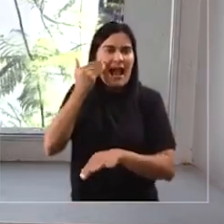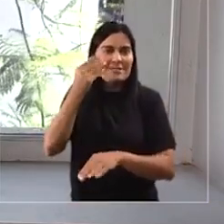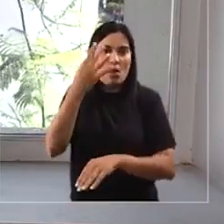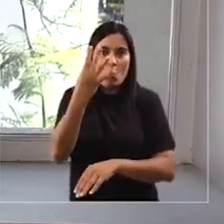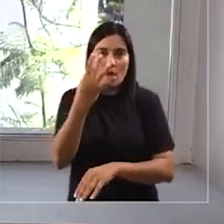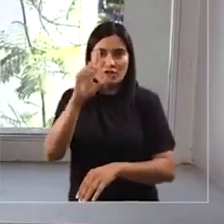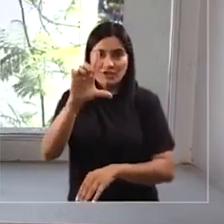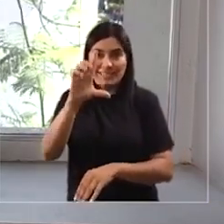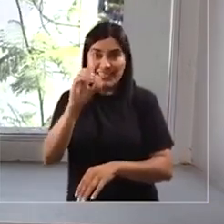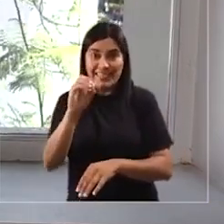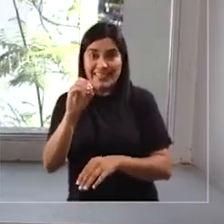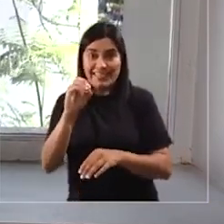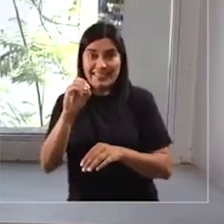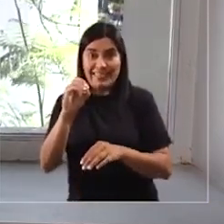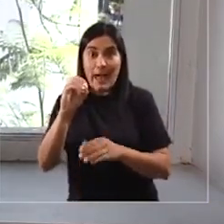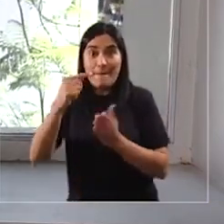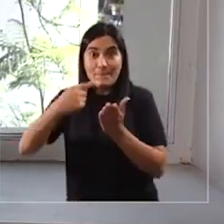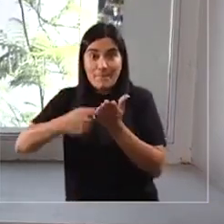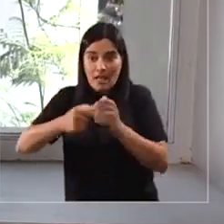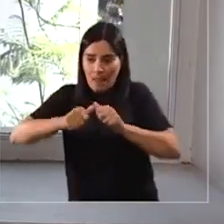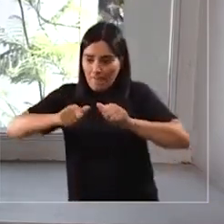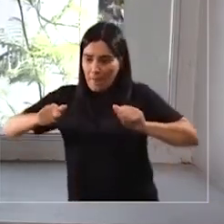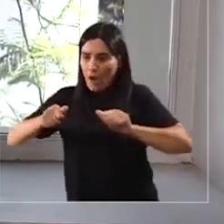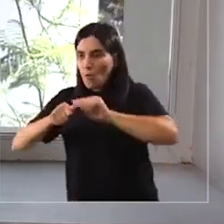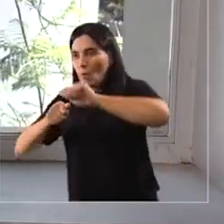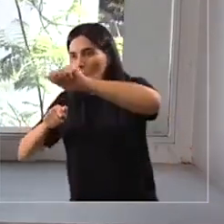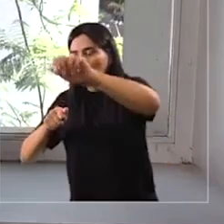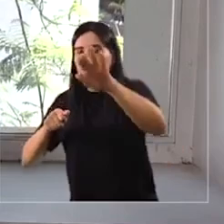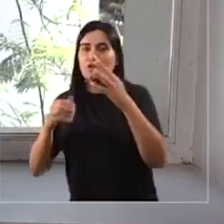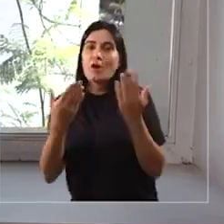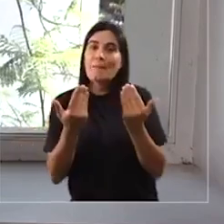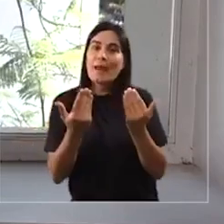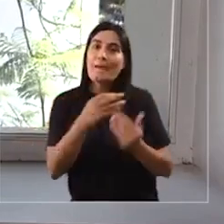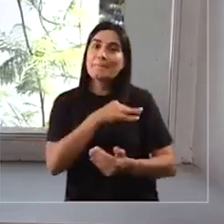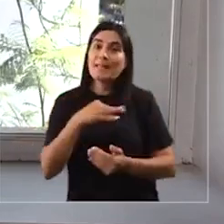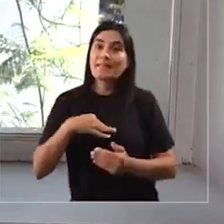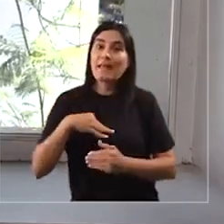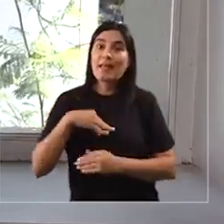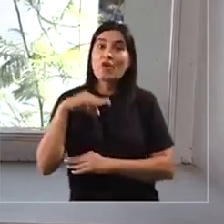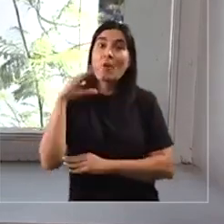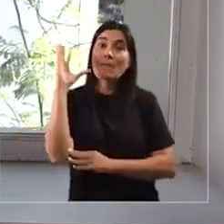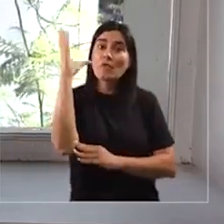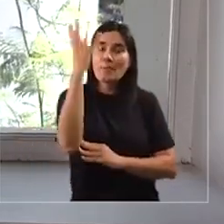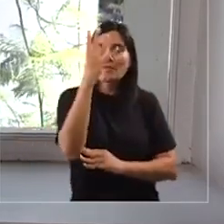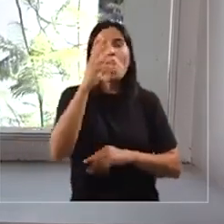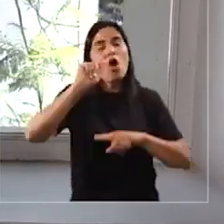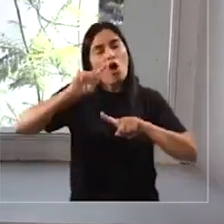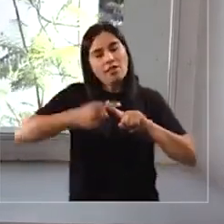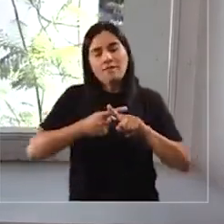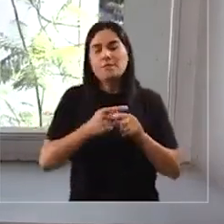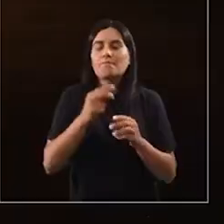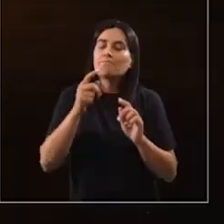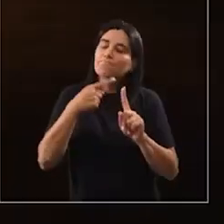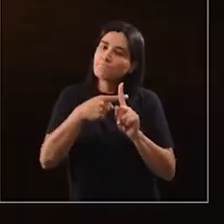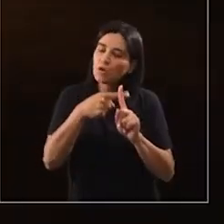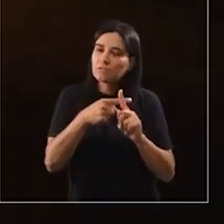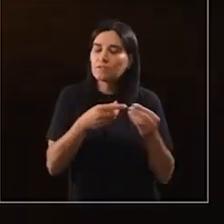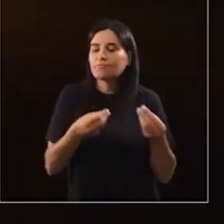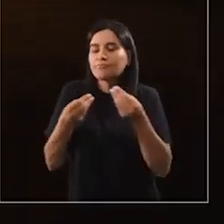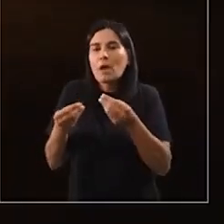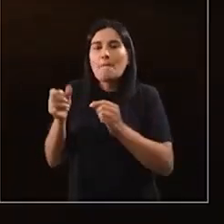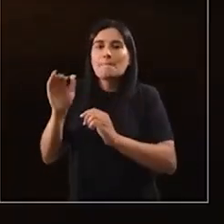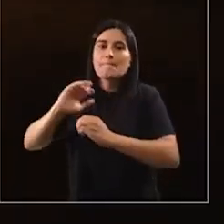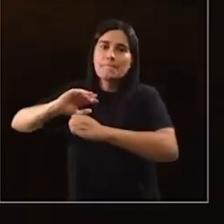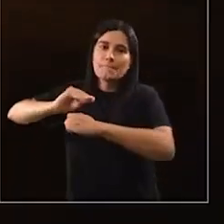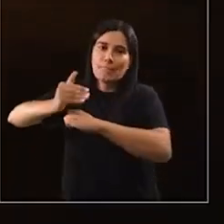470 hectáreas. Entonces la verdad es que lo que se espera es que el Ministerio del Medio Ambiente pueda nuevamente tener una aclaratoria así favorable para la protección